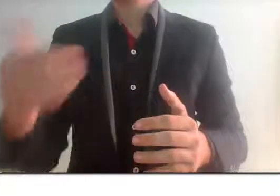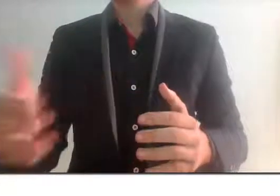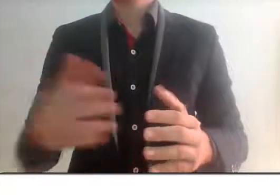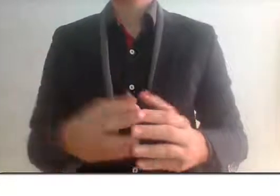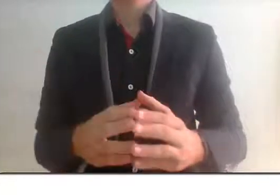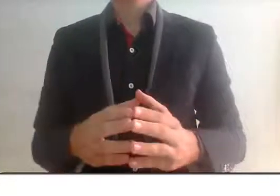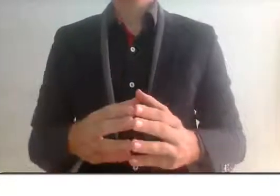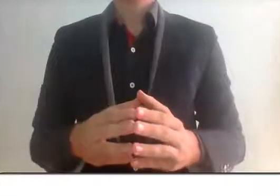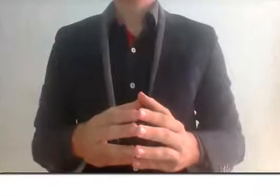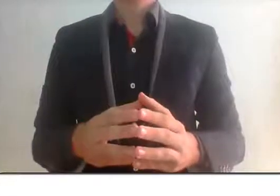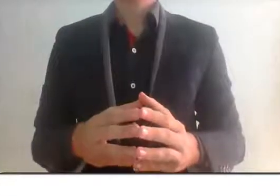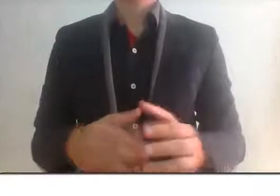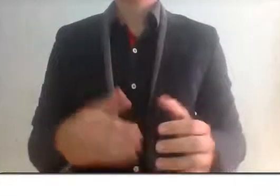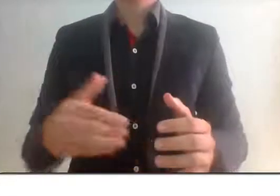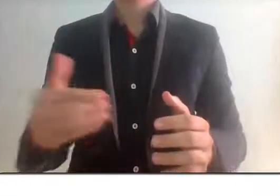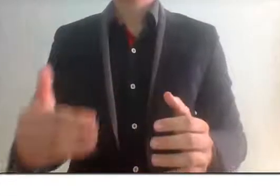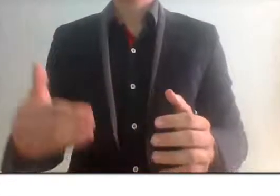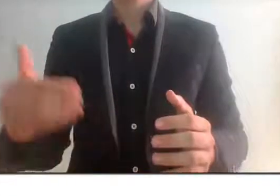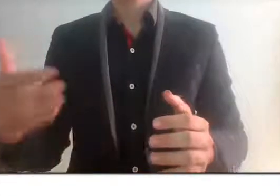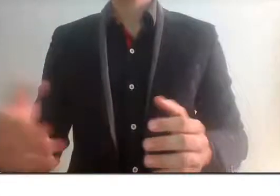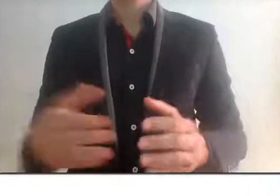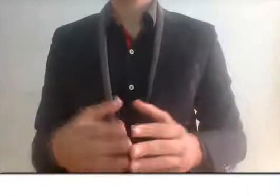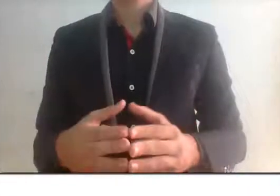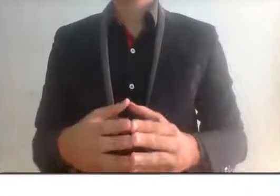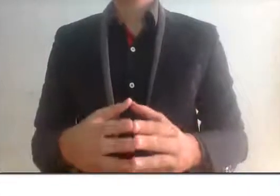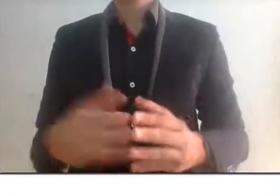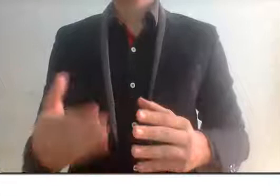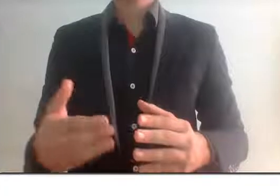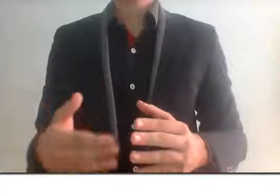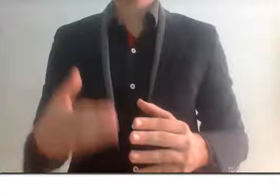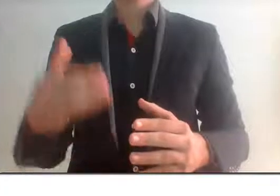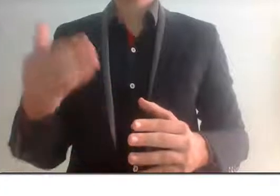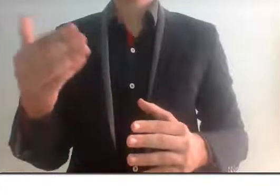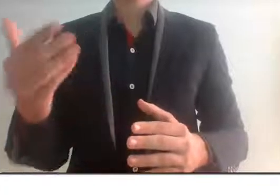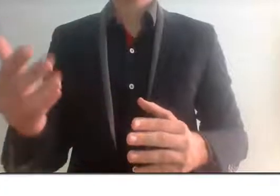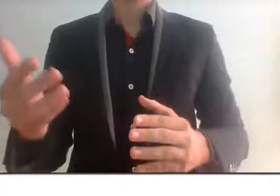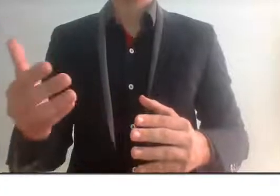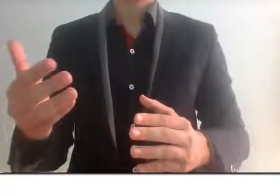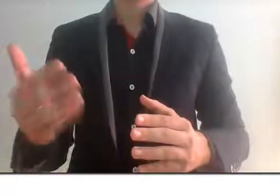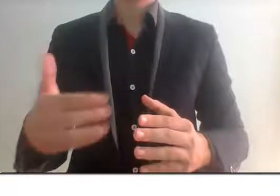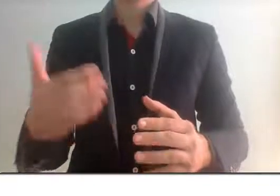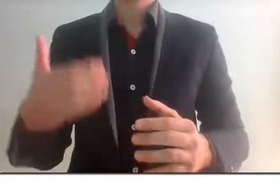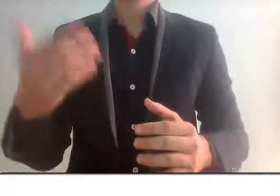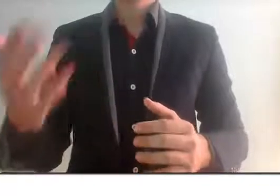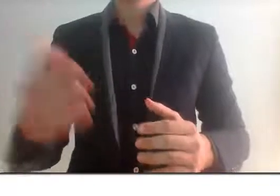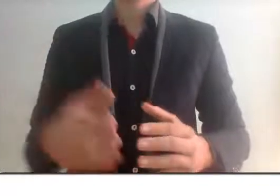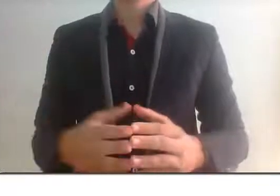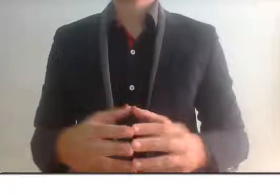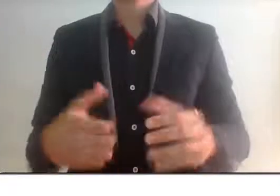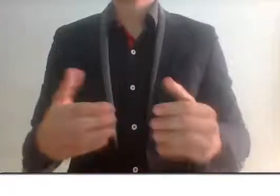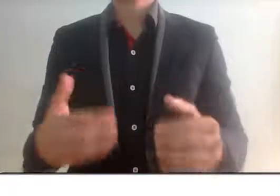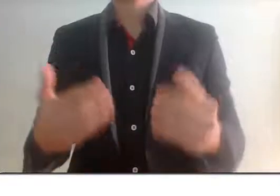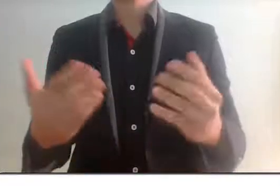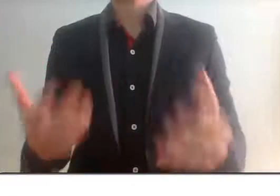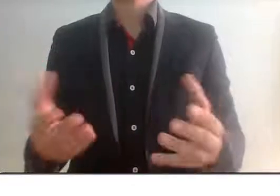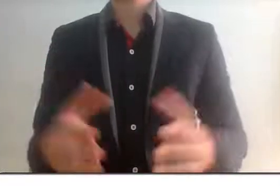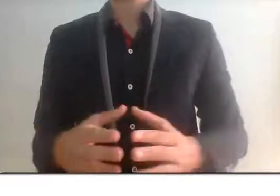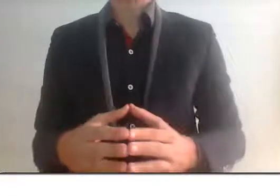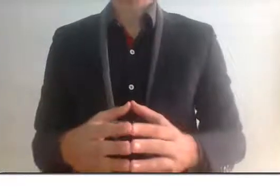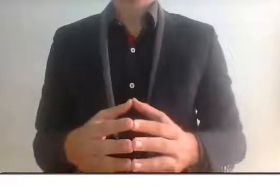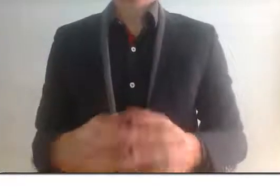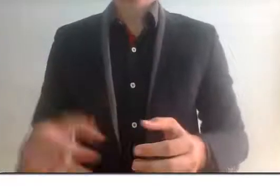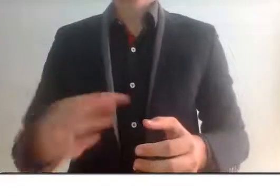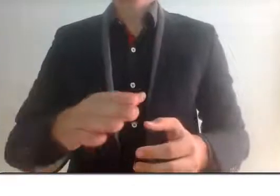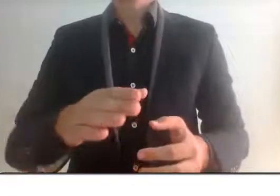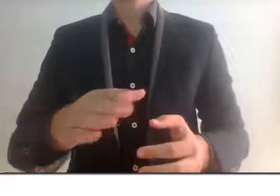dándoles un trabajo, ya sea apoyándoles, dándoles una beca a estudiantes, o ya sea apoyando a adultos mayores que no pueden trabajar, porque incluso me he topado